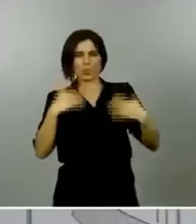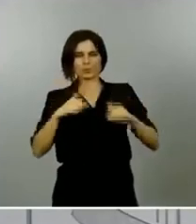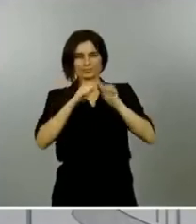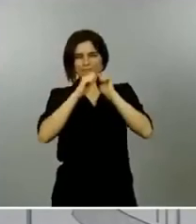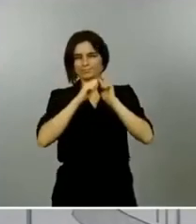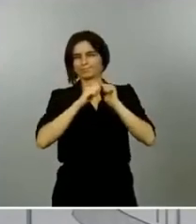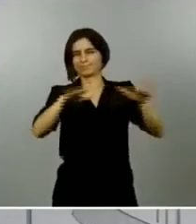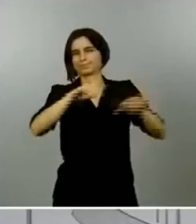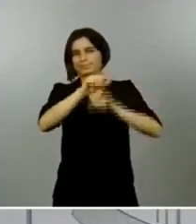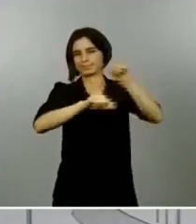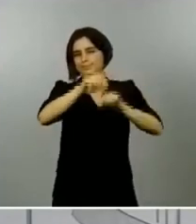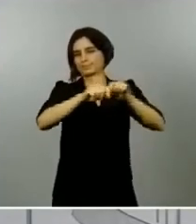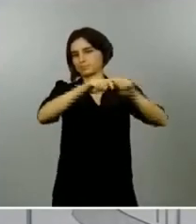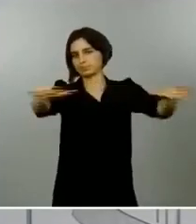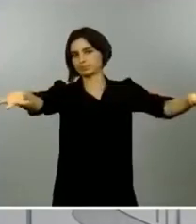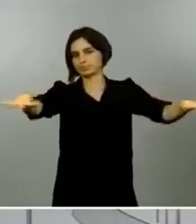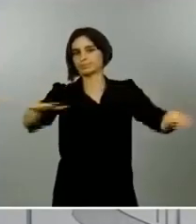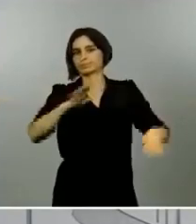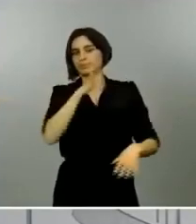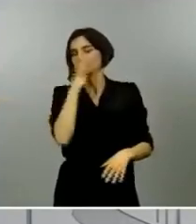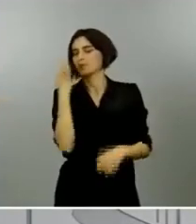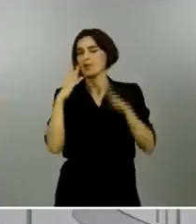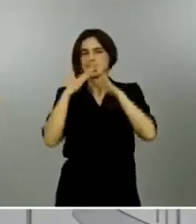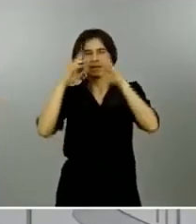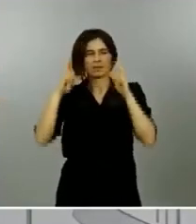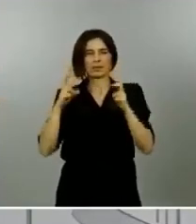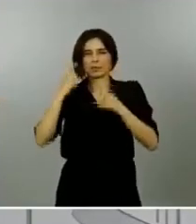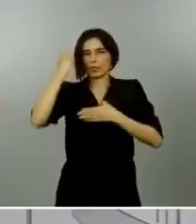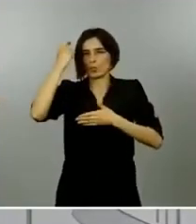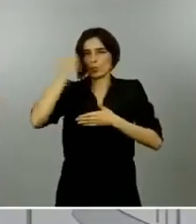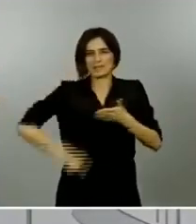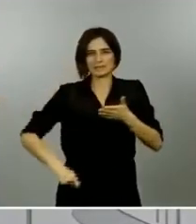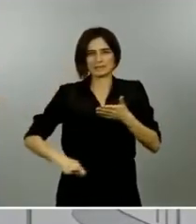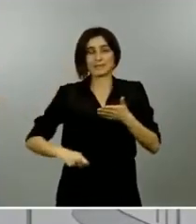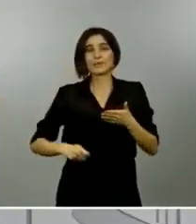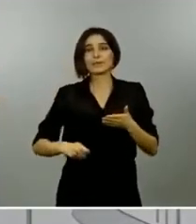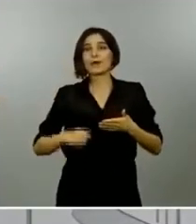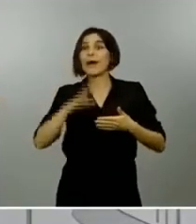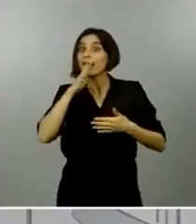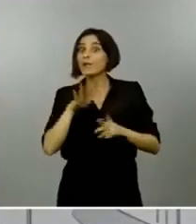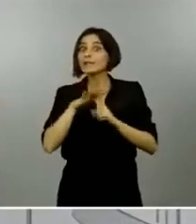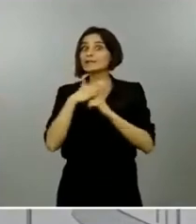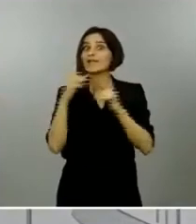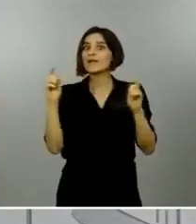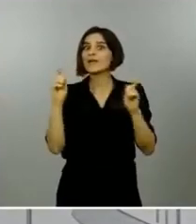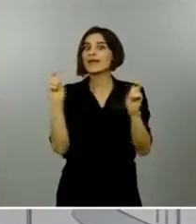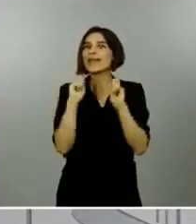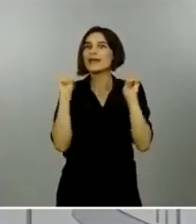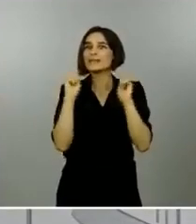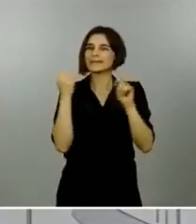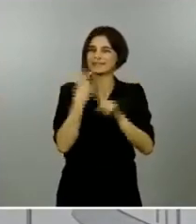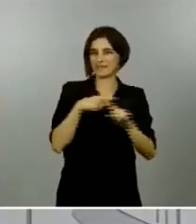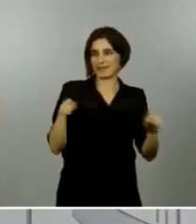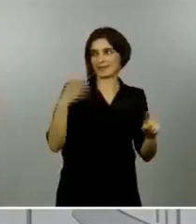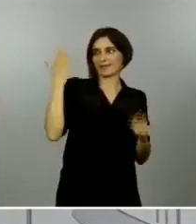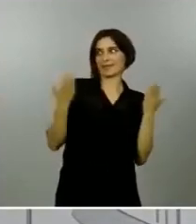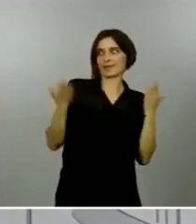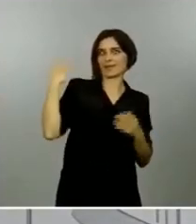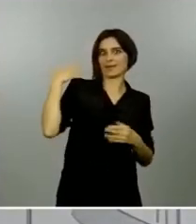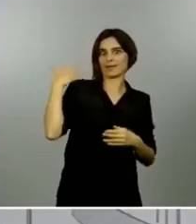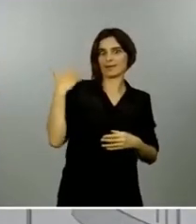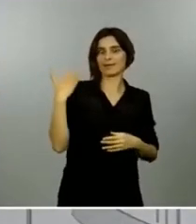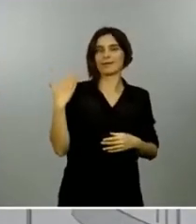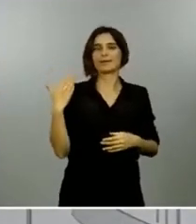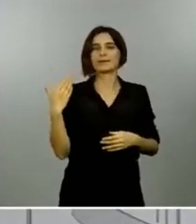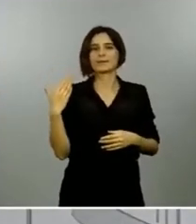y ahora estamos ya planteando un estado de alarma distinto en el que bueno pues en esa cogobernanza en esa